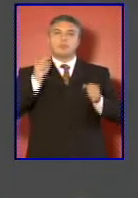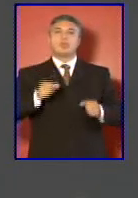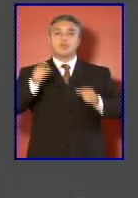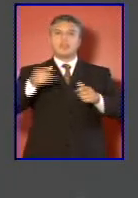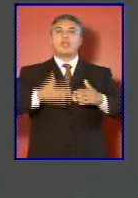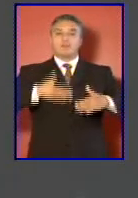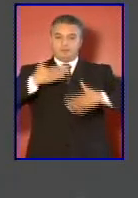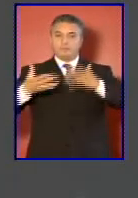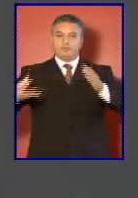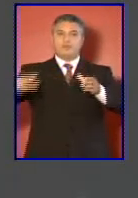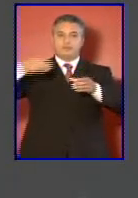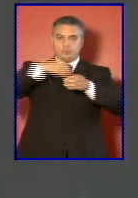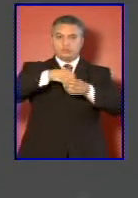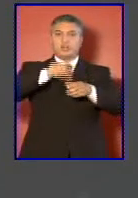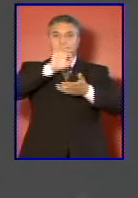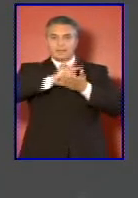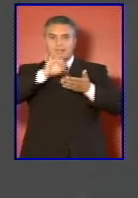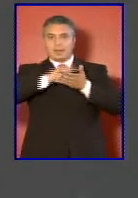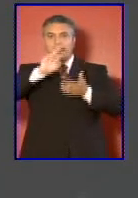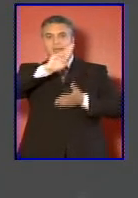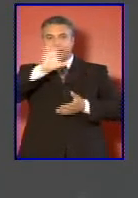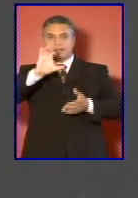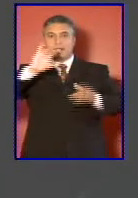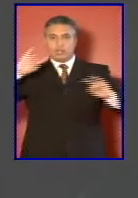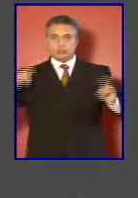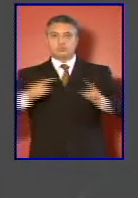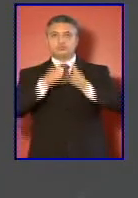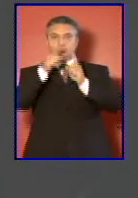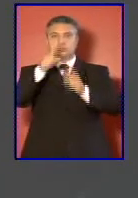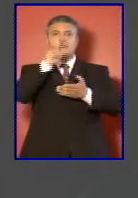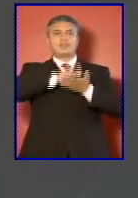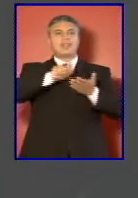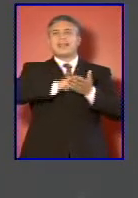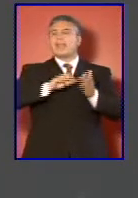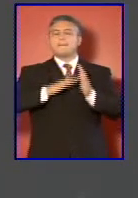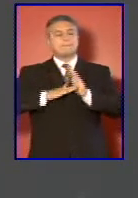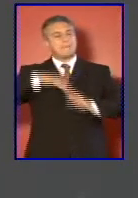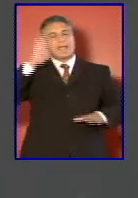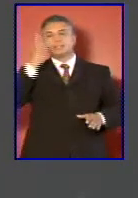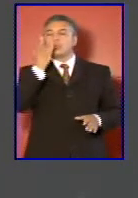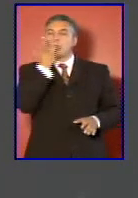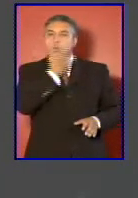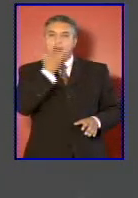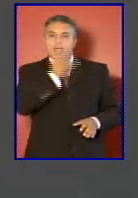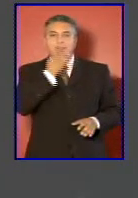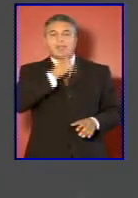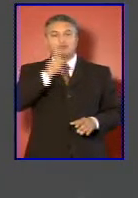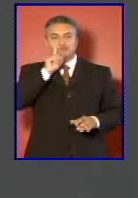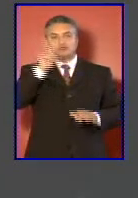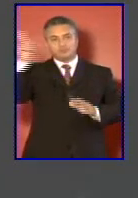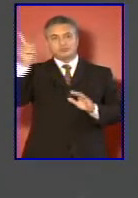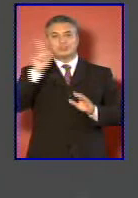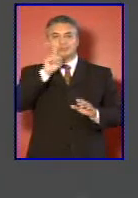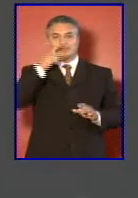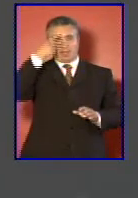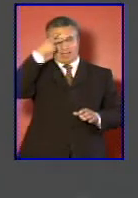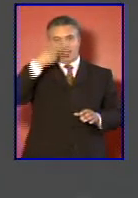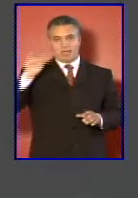involucren las tareas de reconstrucción que es la tarea más urgente que enfrenta el pueblo haitiano actualmente.